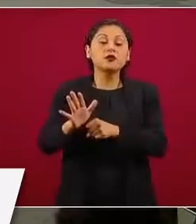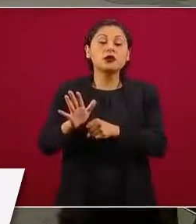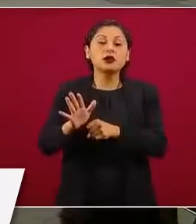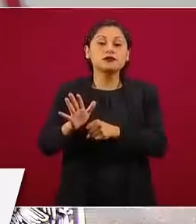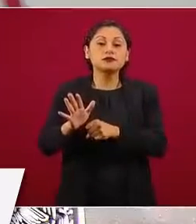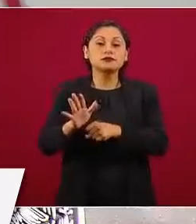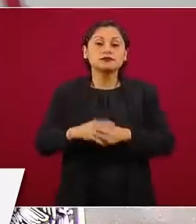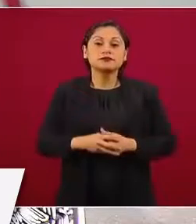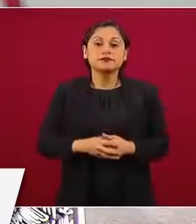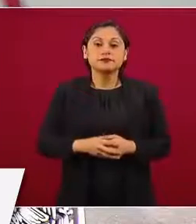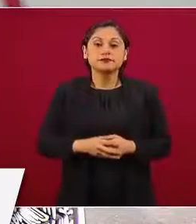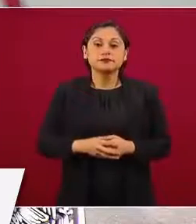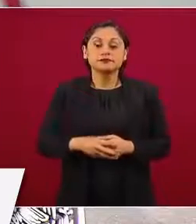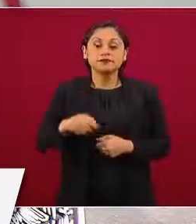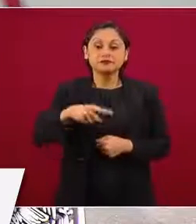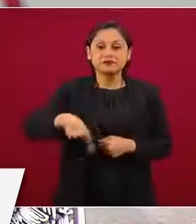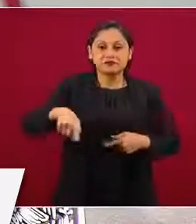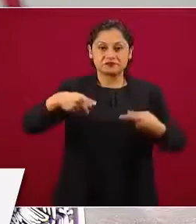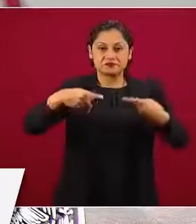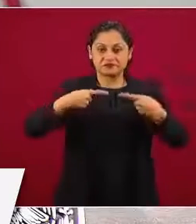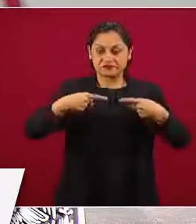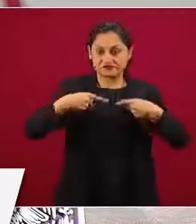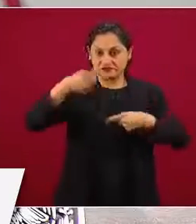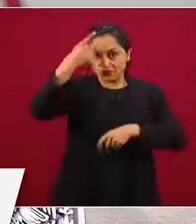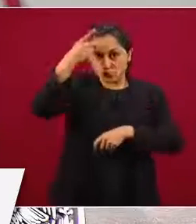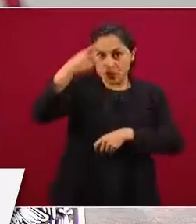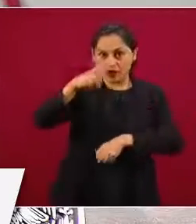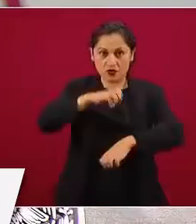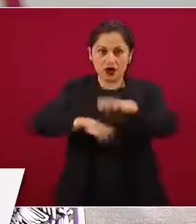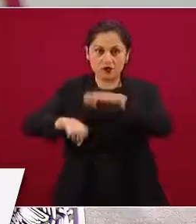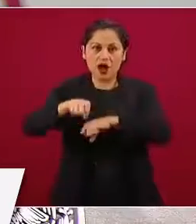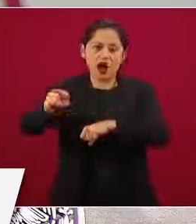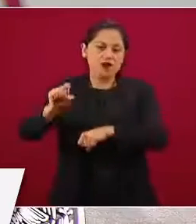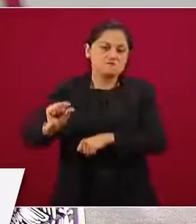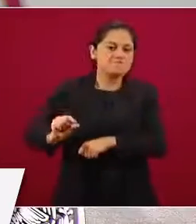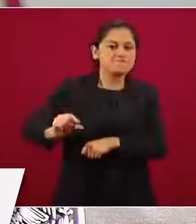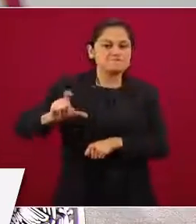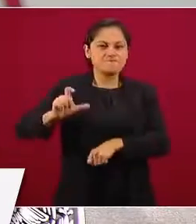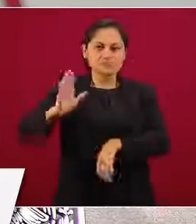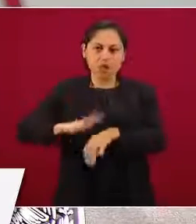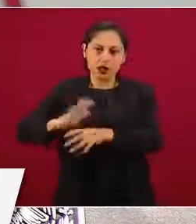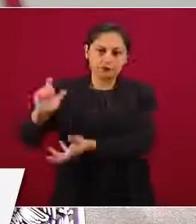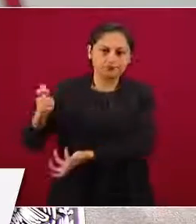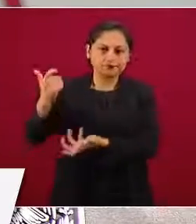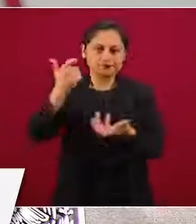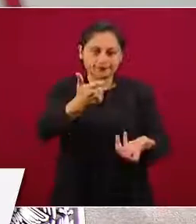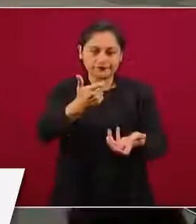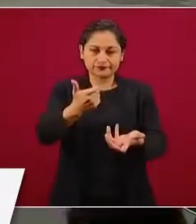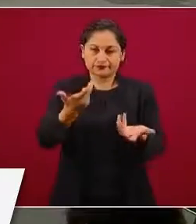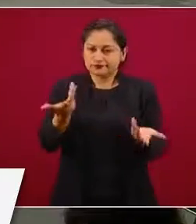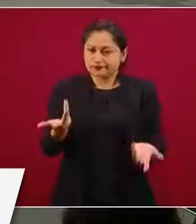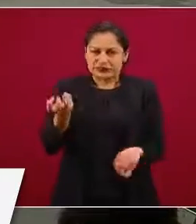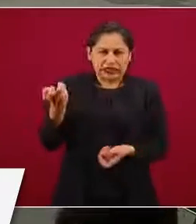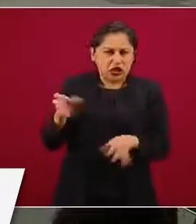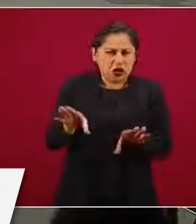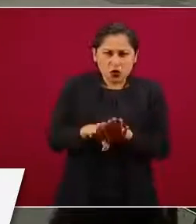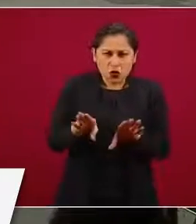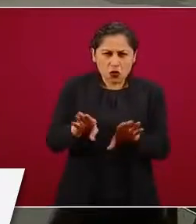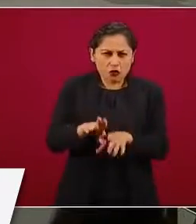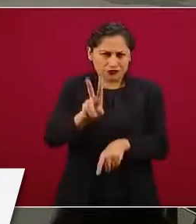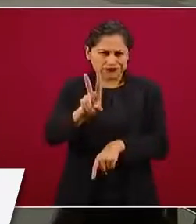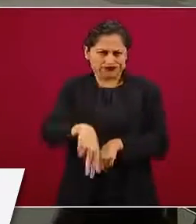de los patrones. Ahora, ¿en qué se va a traducir esto en concreto? Pasamos a la siguiente, por favor.